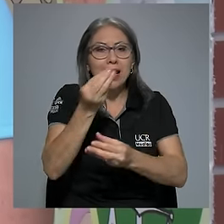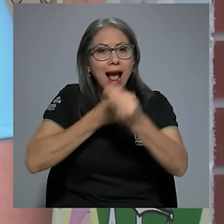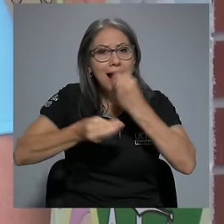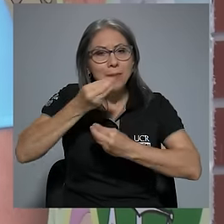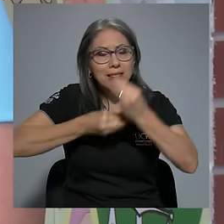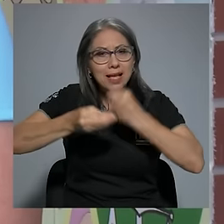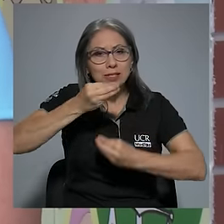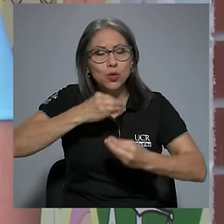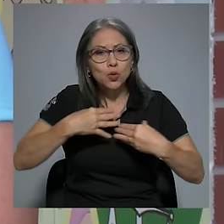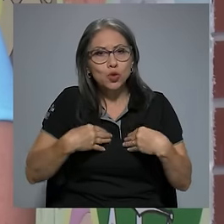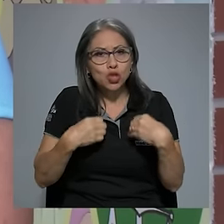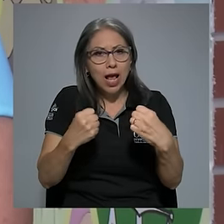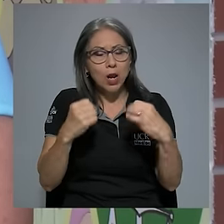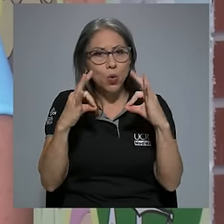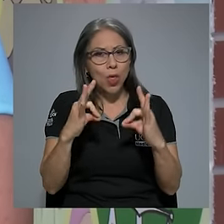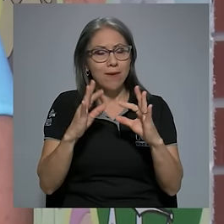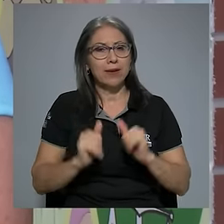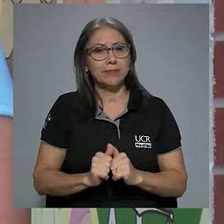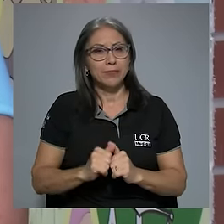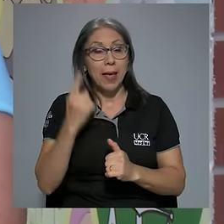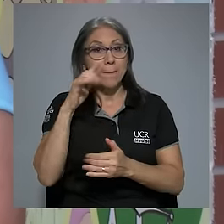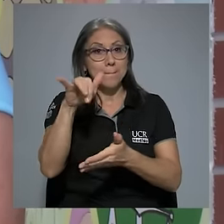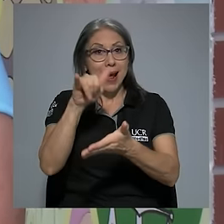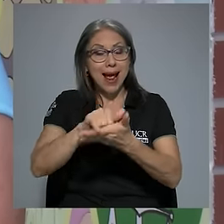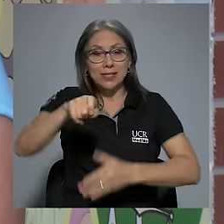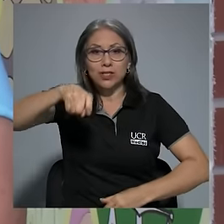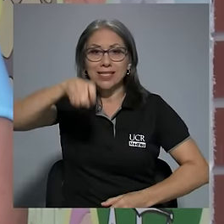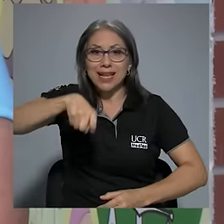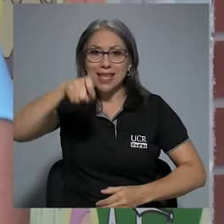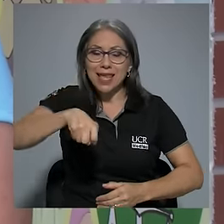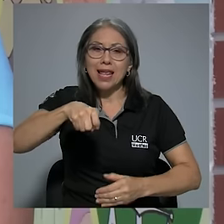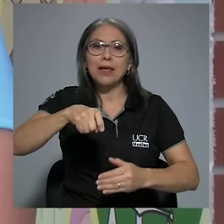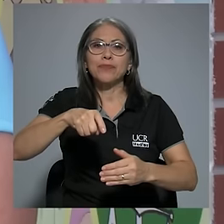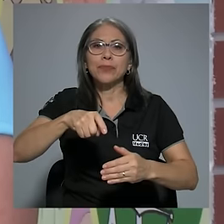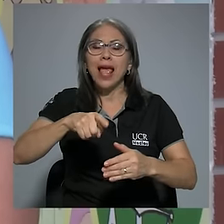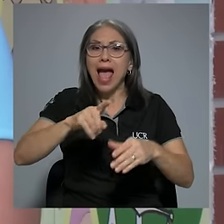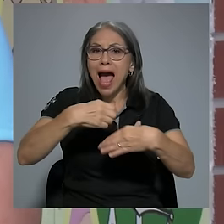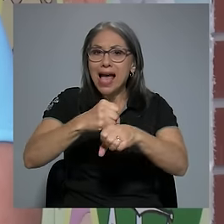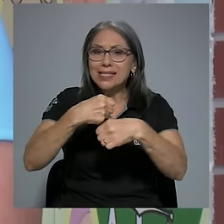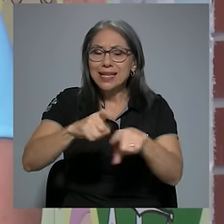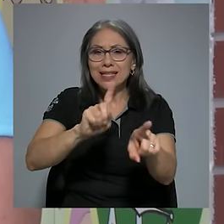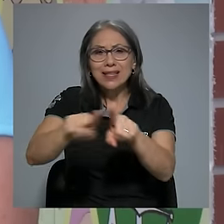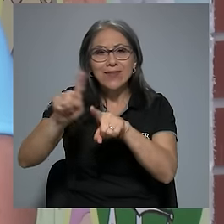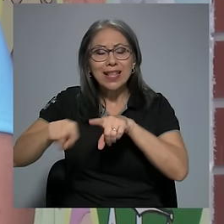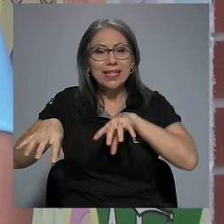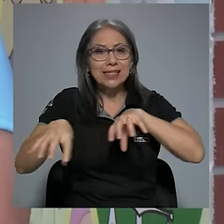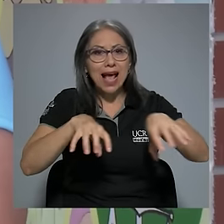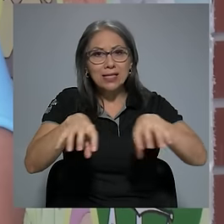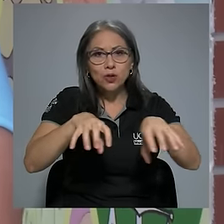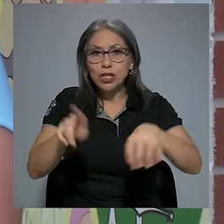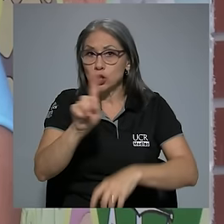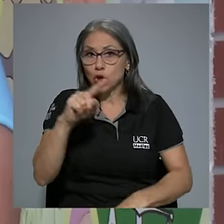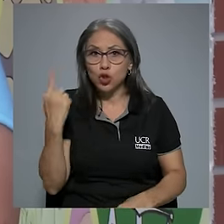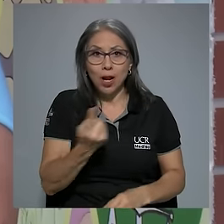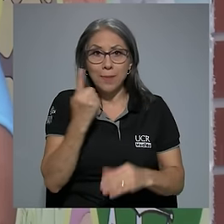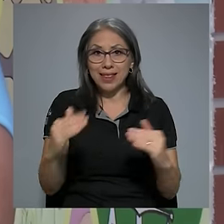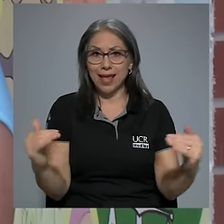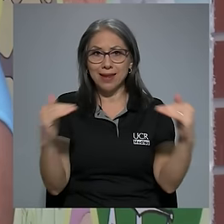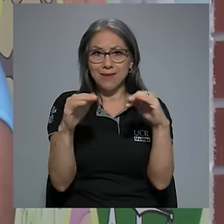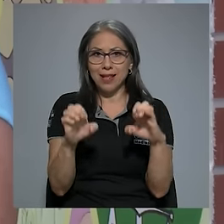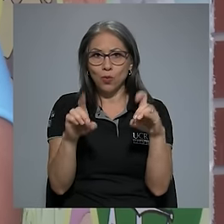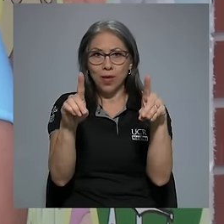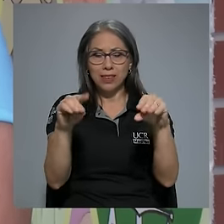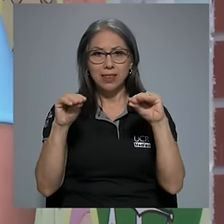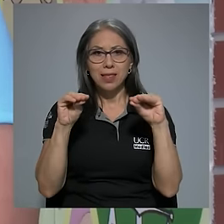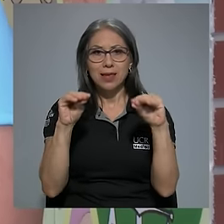saludable y para ello se requiere el desarrollo de diferentes acciones, no solamente en la parte educativa,